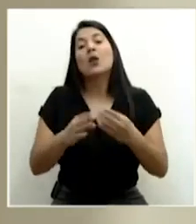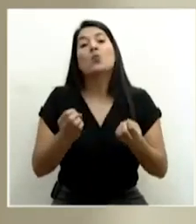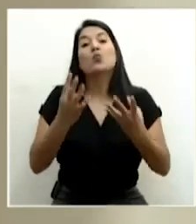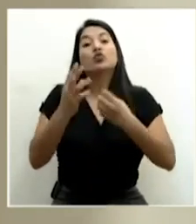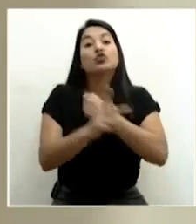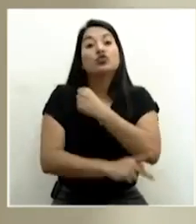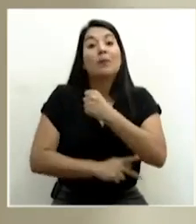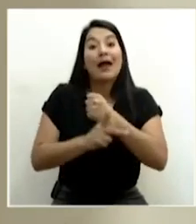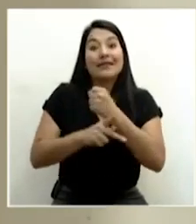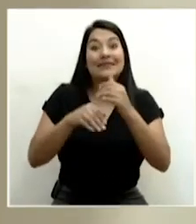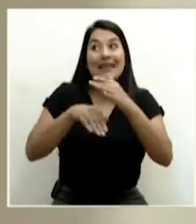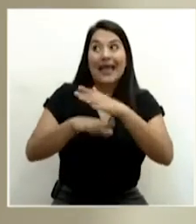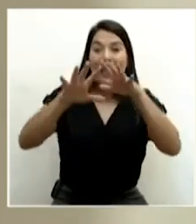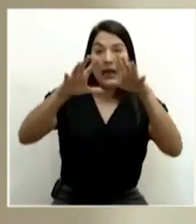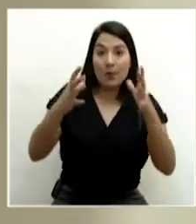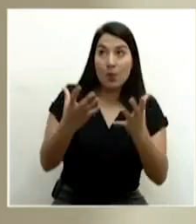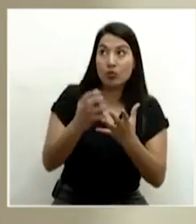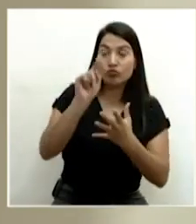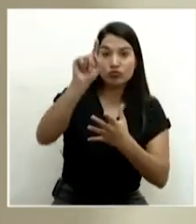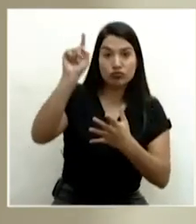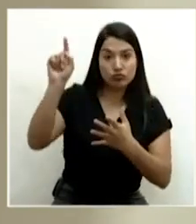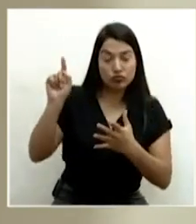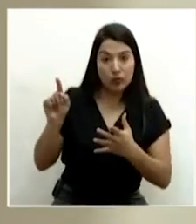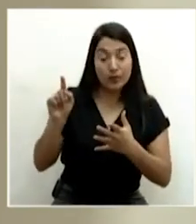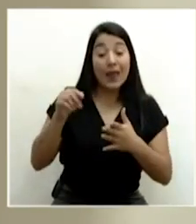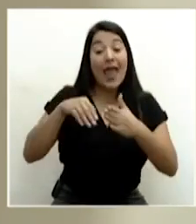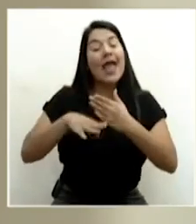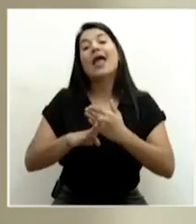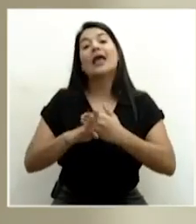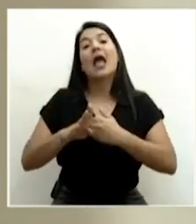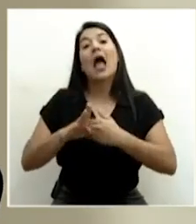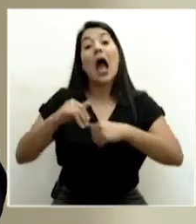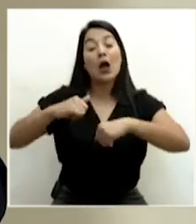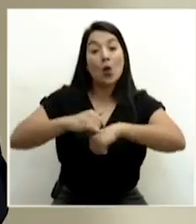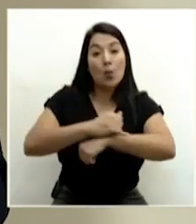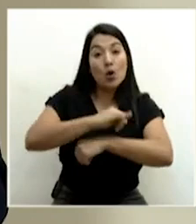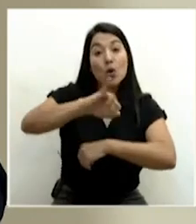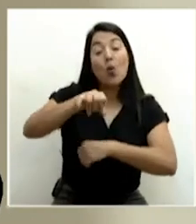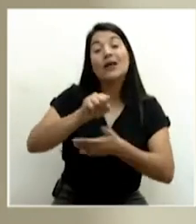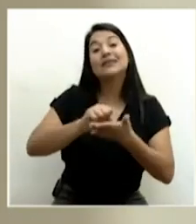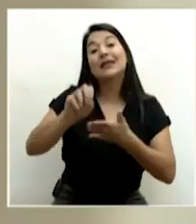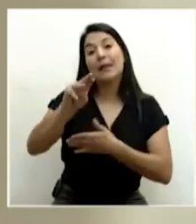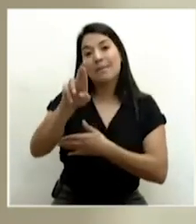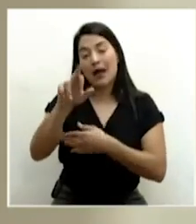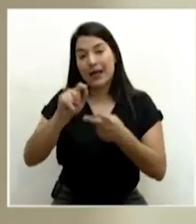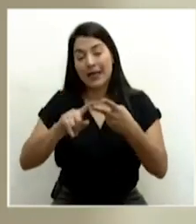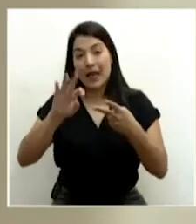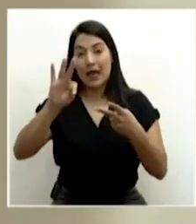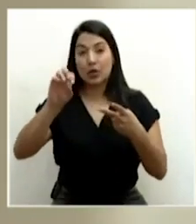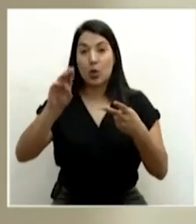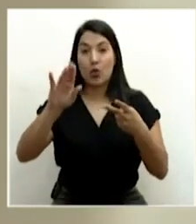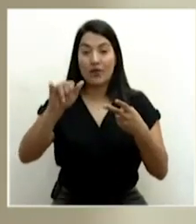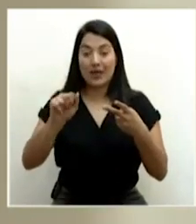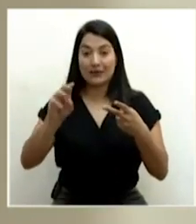En los aeropuertos, Juan Santa María, Tobias Bolaños y el aeropuerto del Iberia,